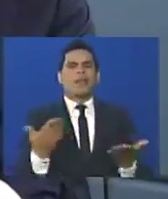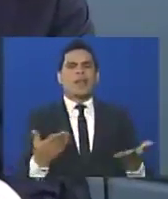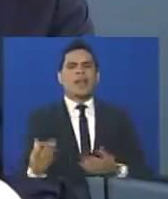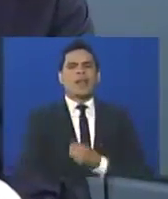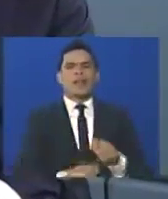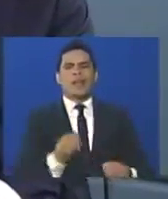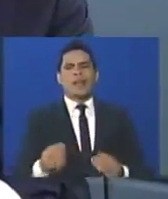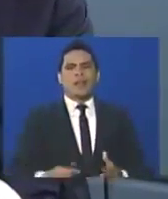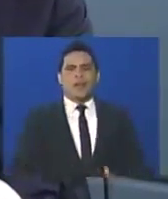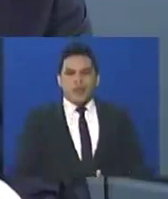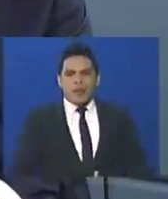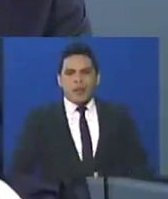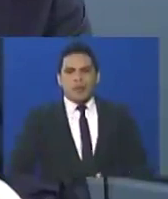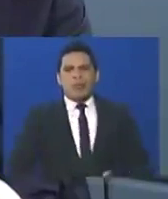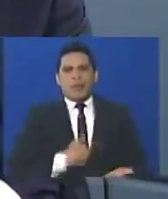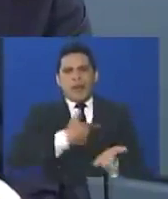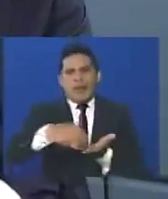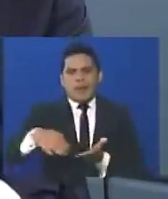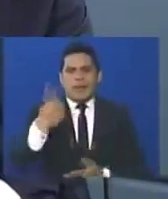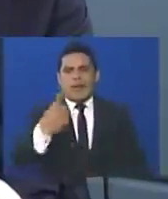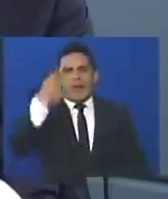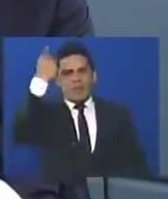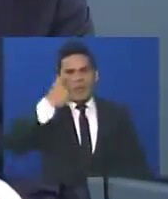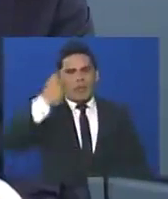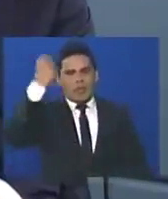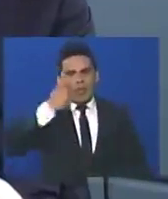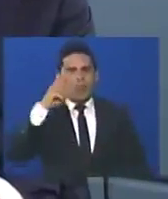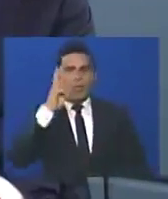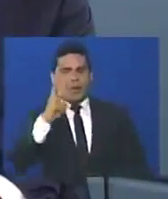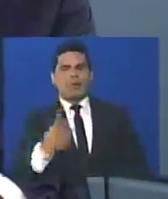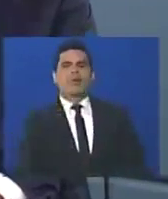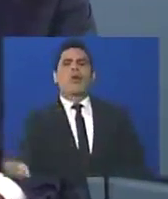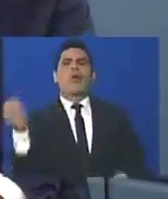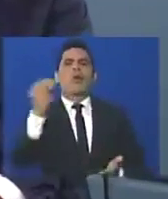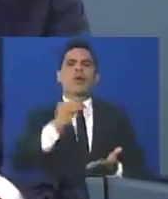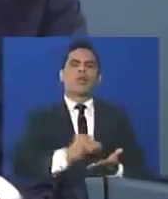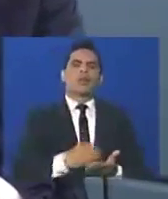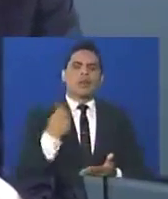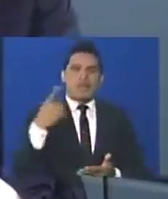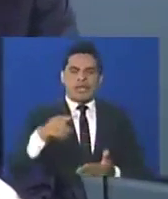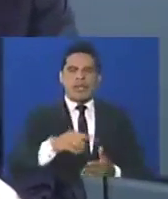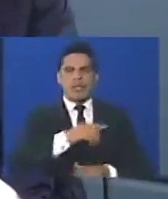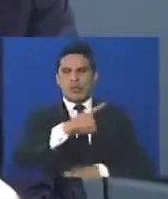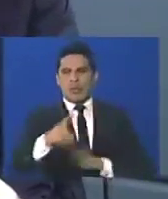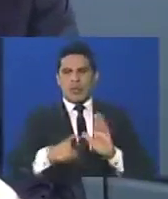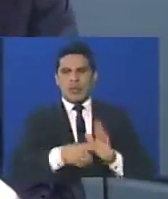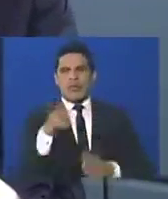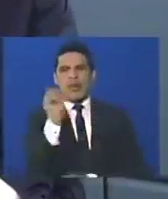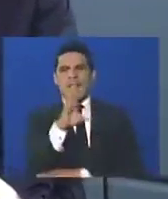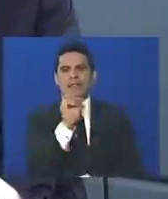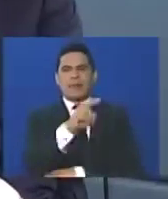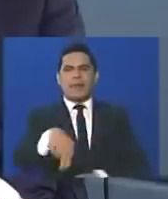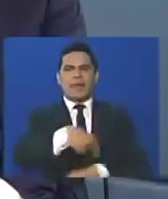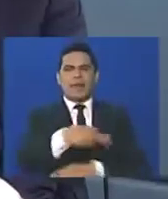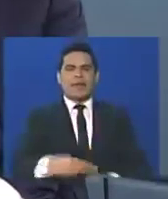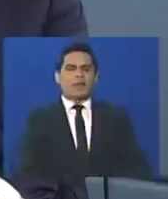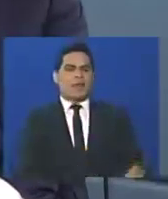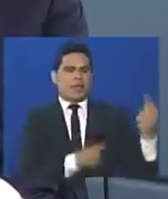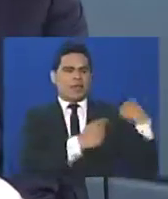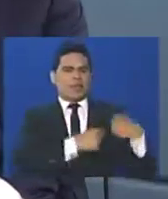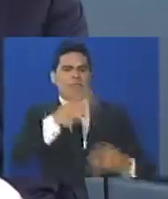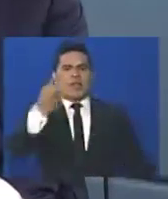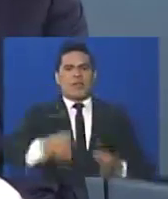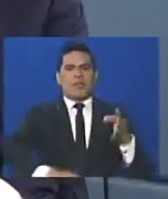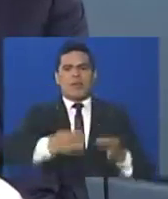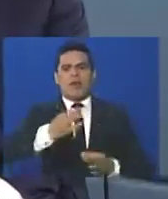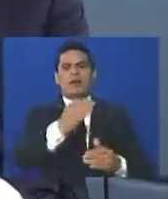cómo se salen de un diputado o de dos, para ver si vuelven a tener los dos tercios, hacen lo que les da la gana, para designar los